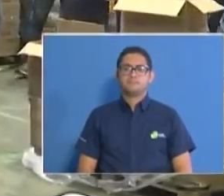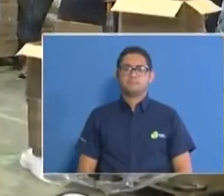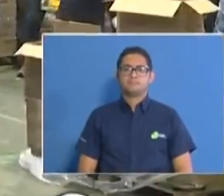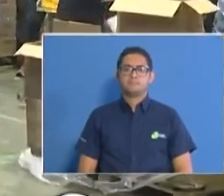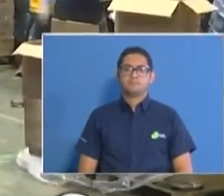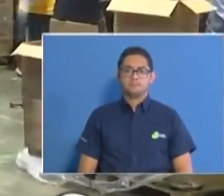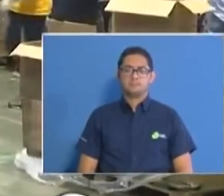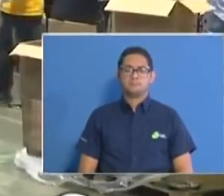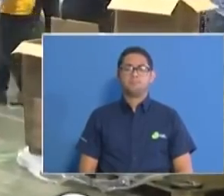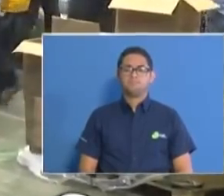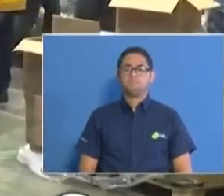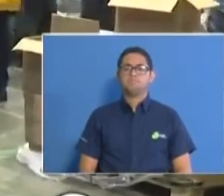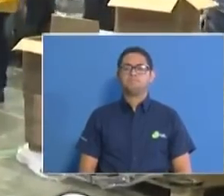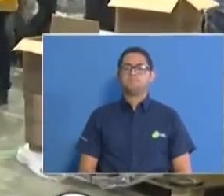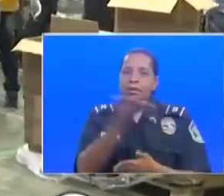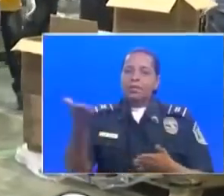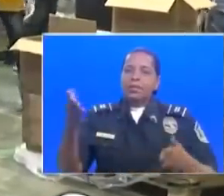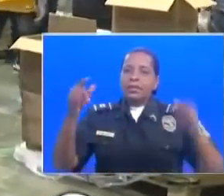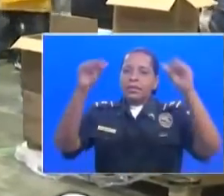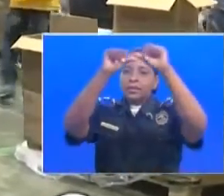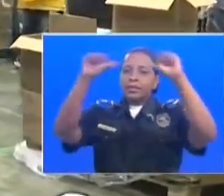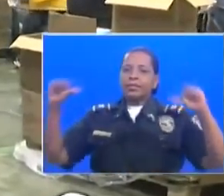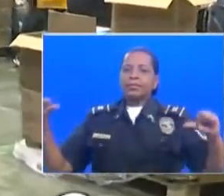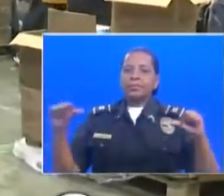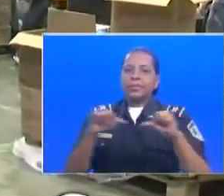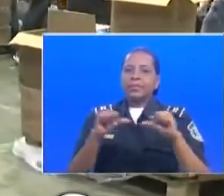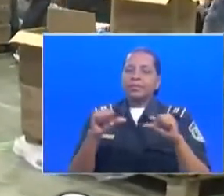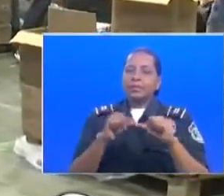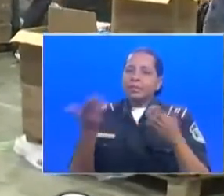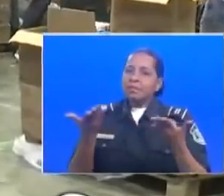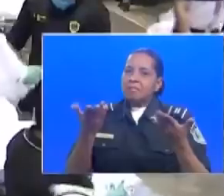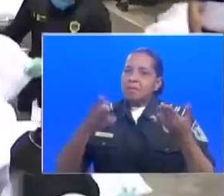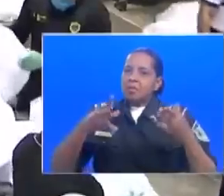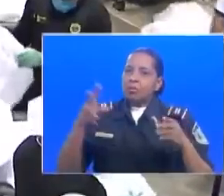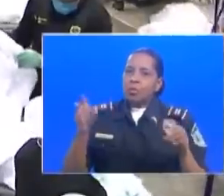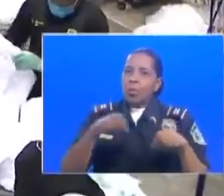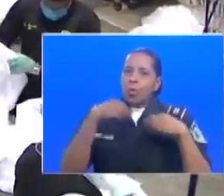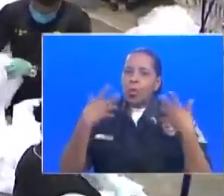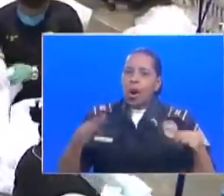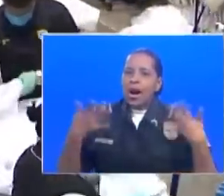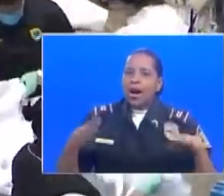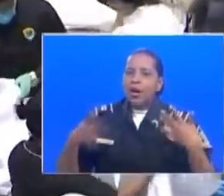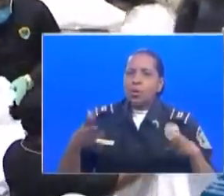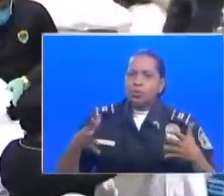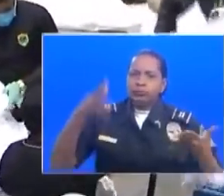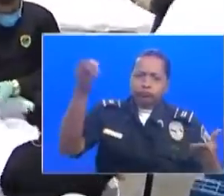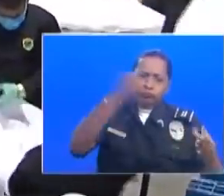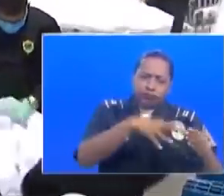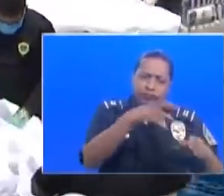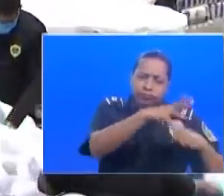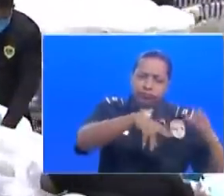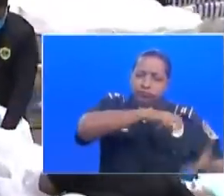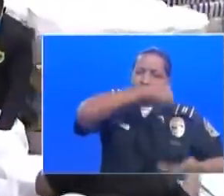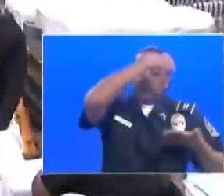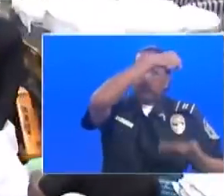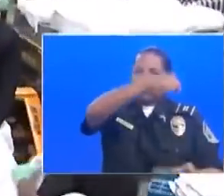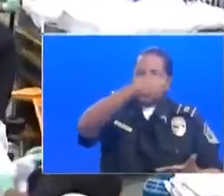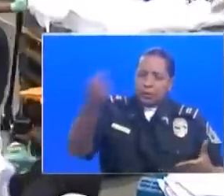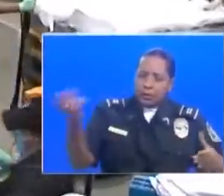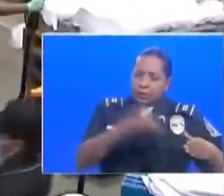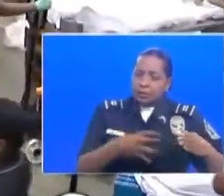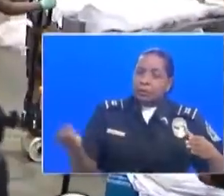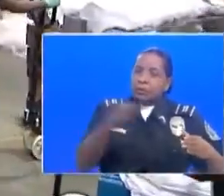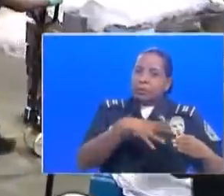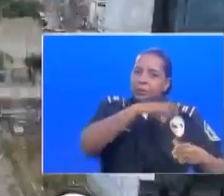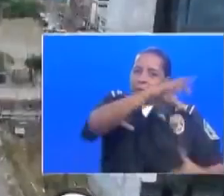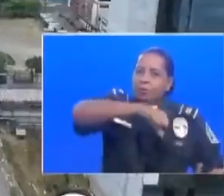Así que tal Panamá señores, estamos en el centro de convenciones Atlapa, donde nace la magia señores, donde se elaboran cada una de estas bolsas que van a llegar, sí, yo